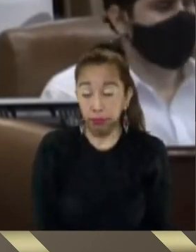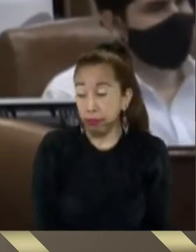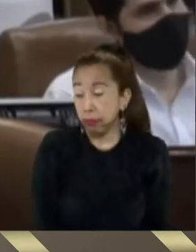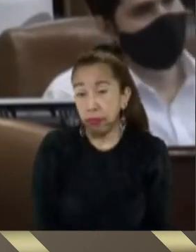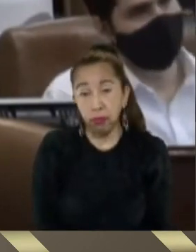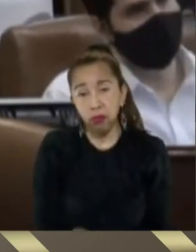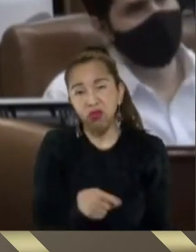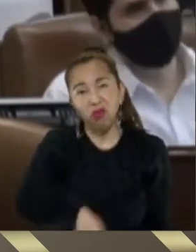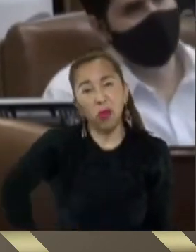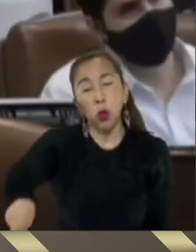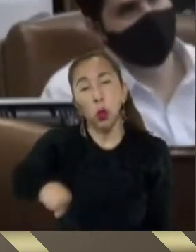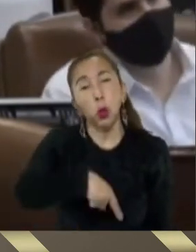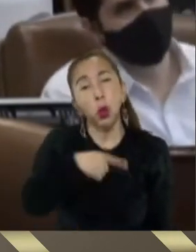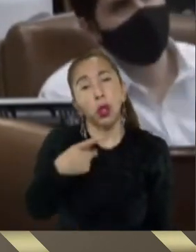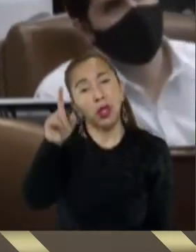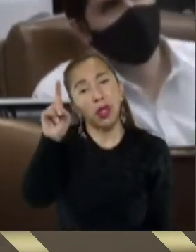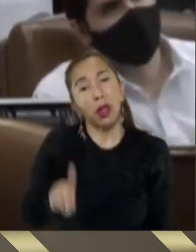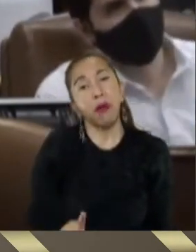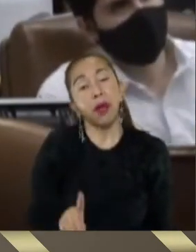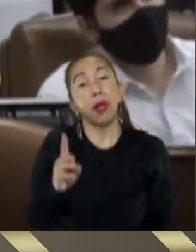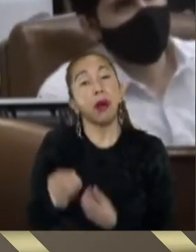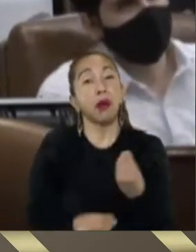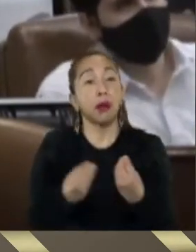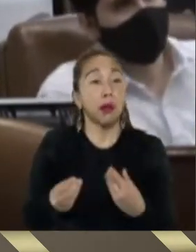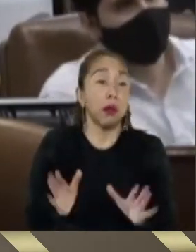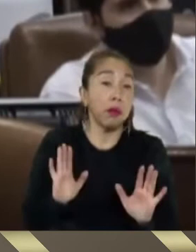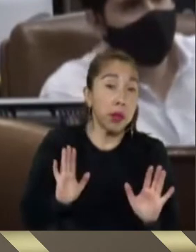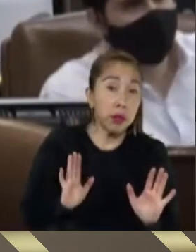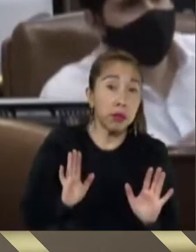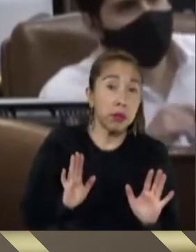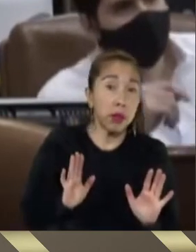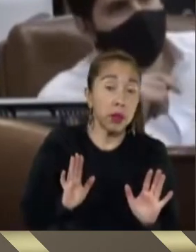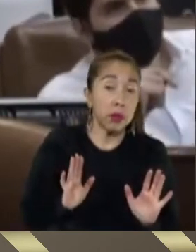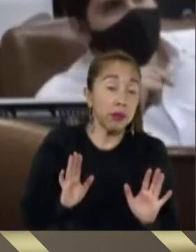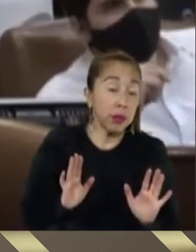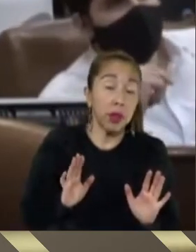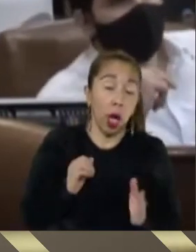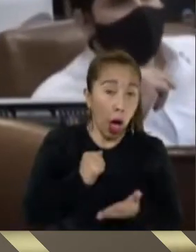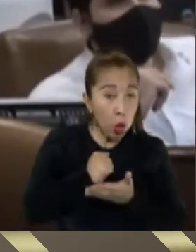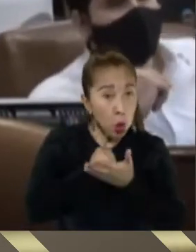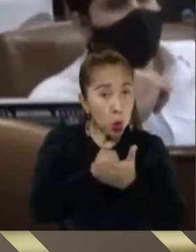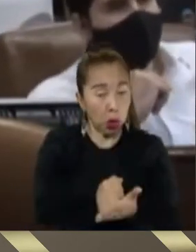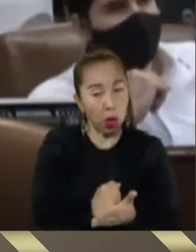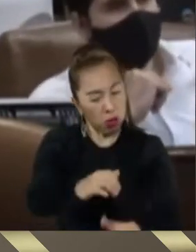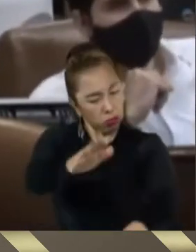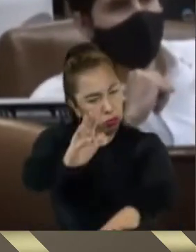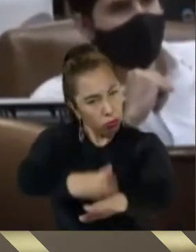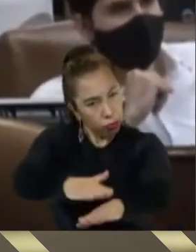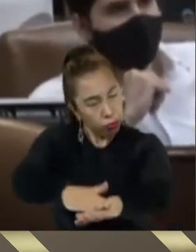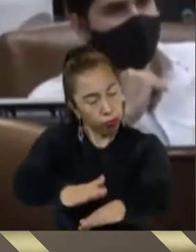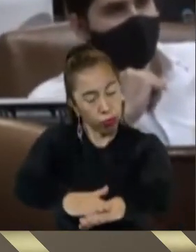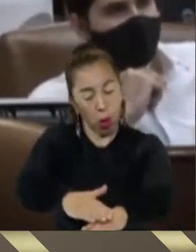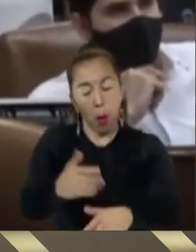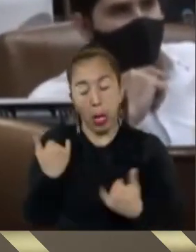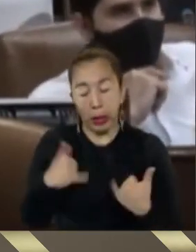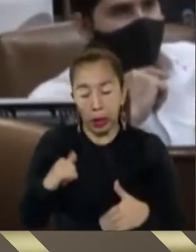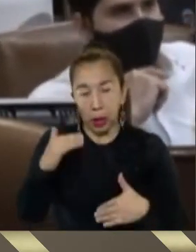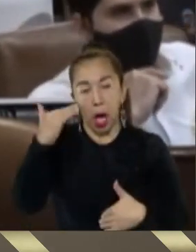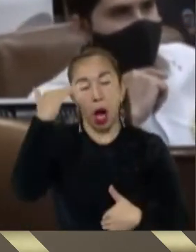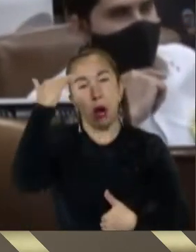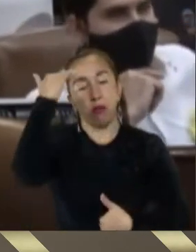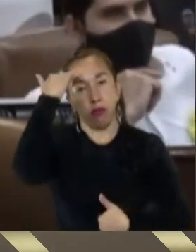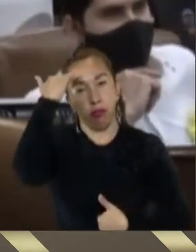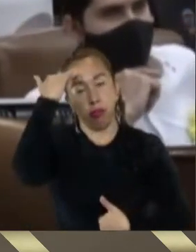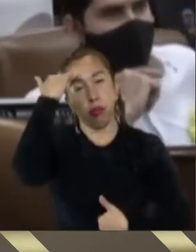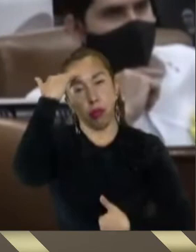quienes verán esta constancia en redes sociales es ayudar a que se despierte la conciencia política que es lo único